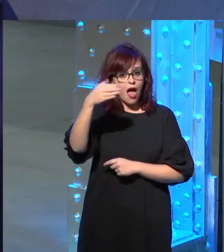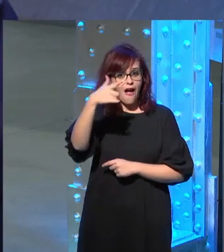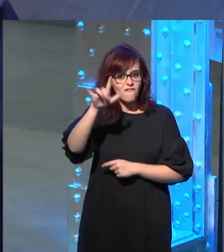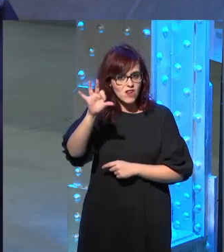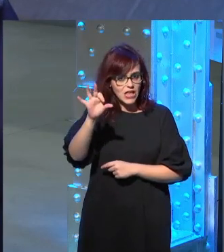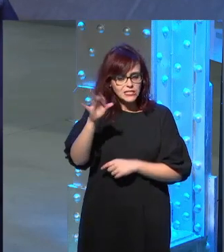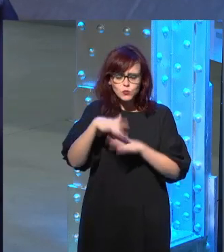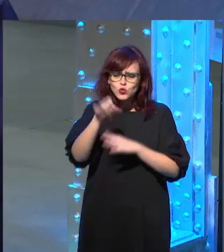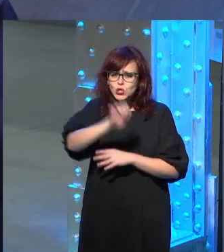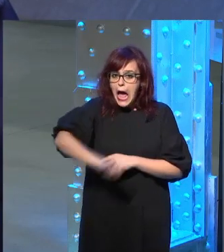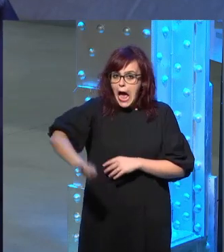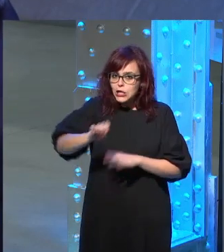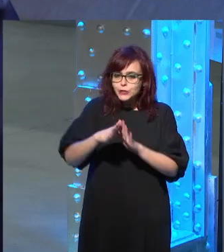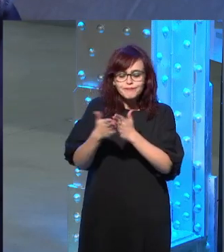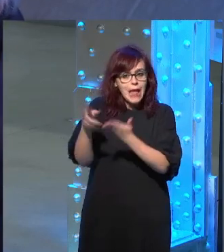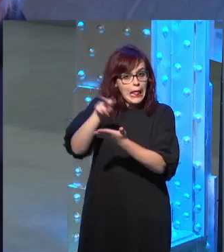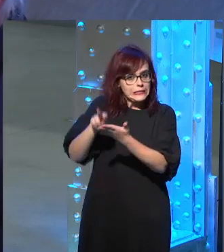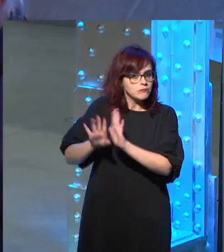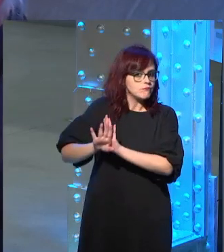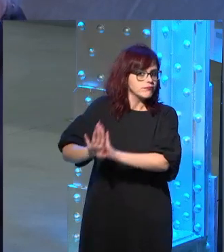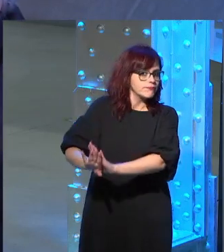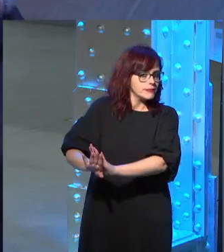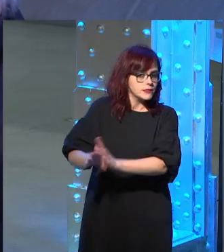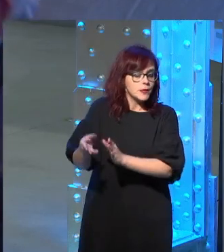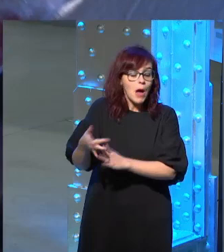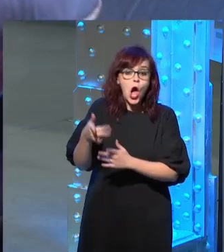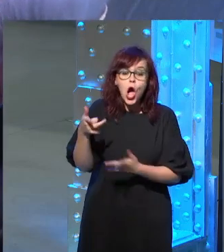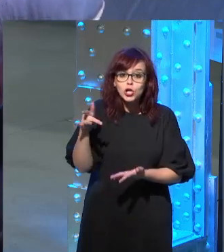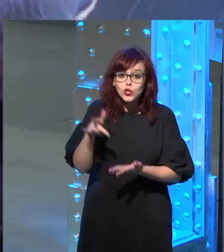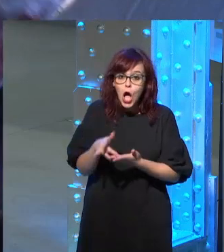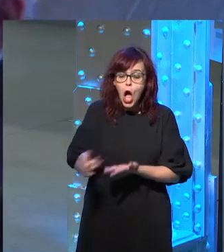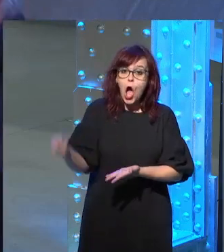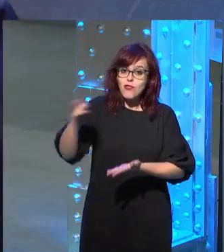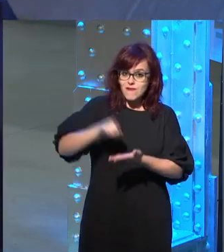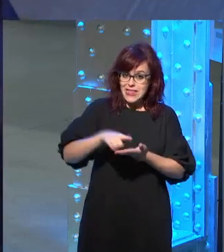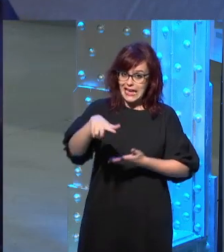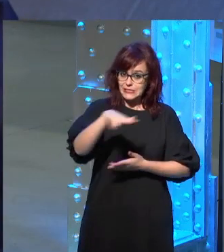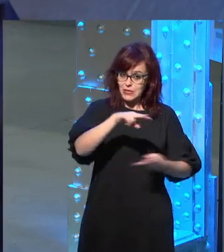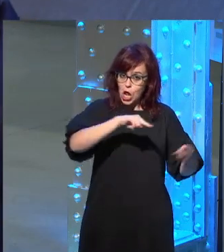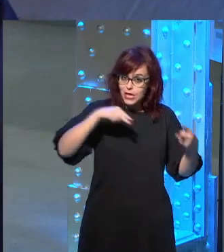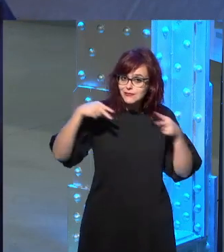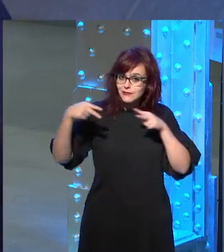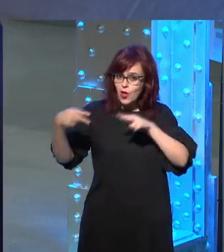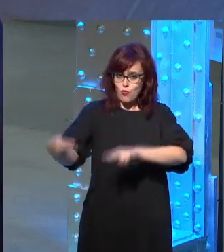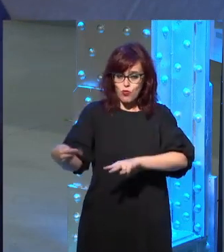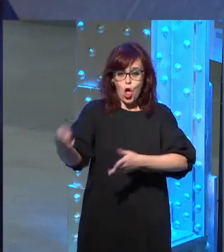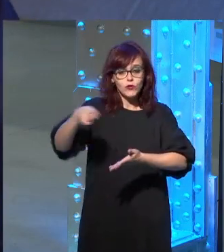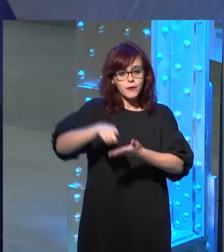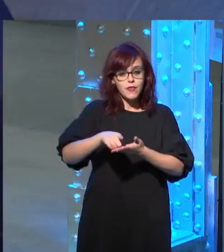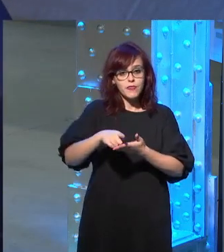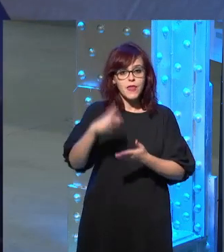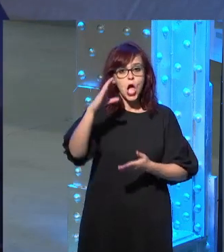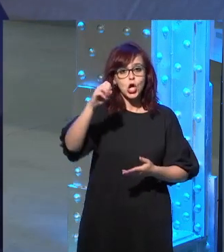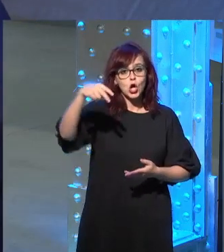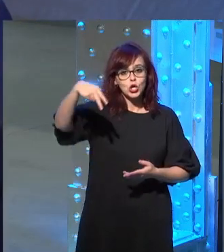quise releerla hasta que con motivo de una nueva traducción al español hecha por Consuelo Verges una gran